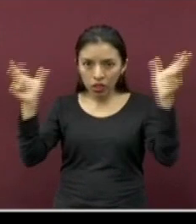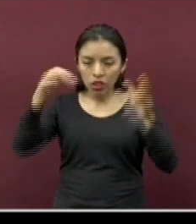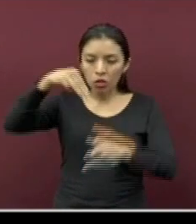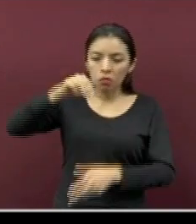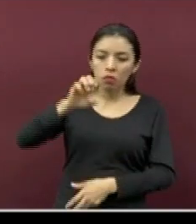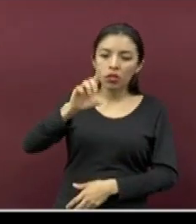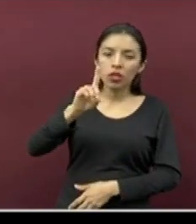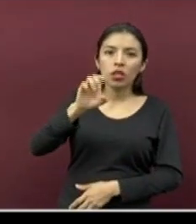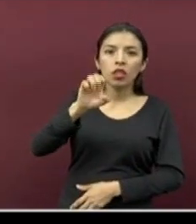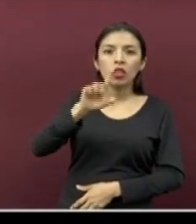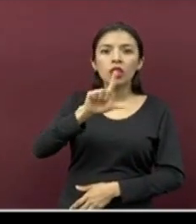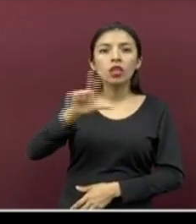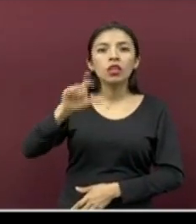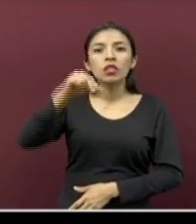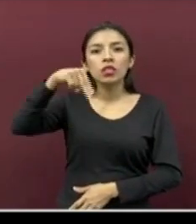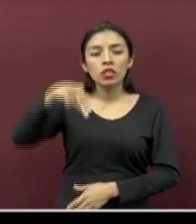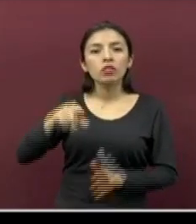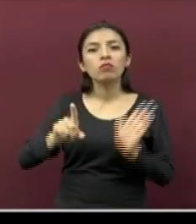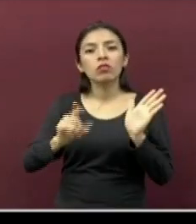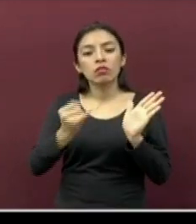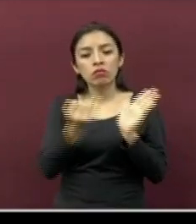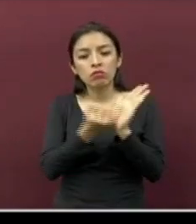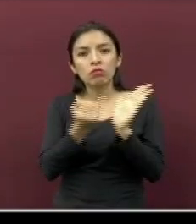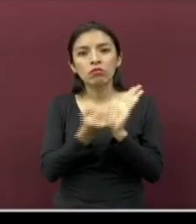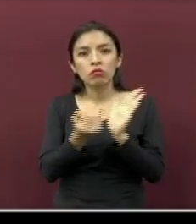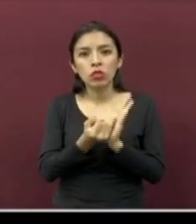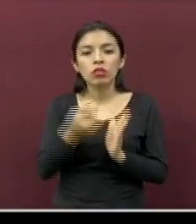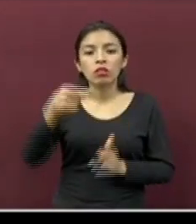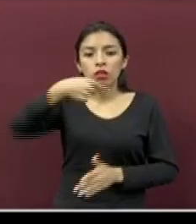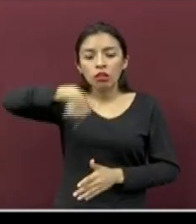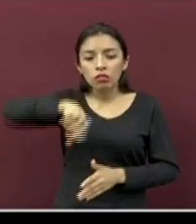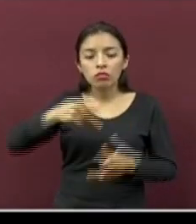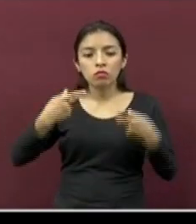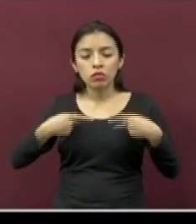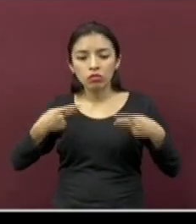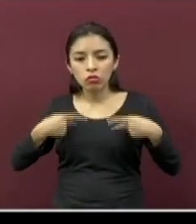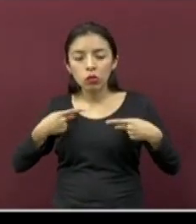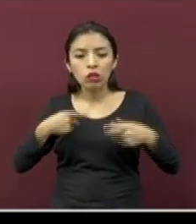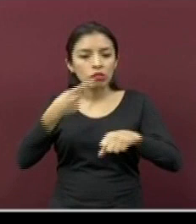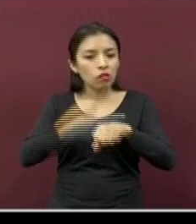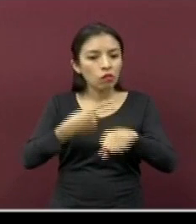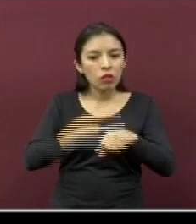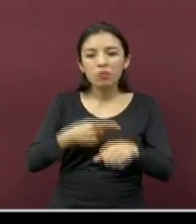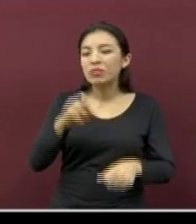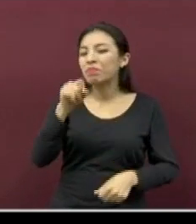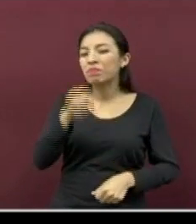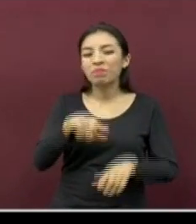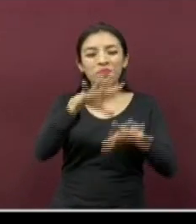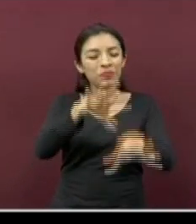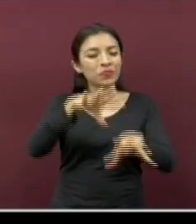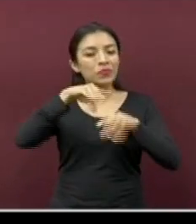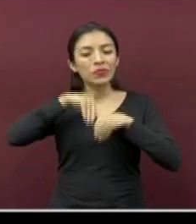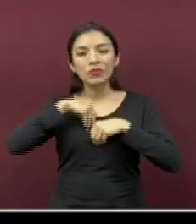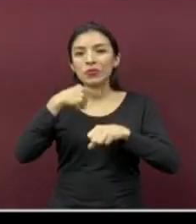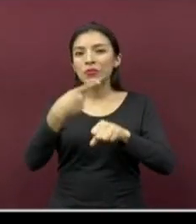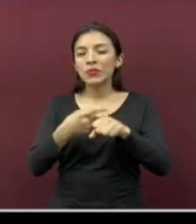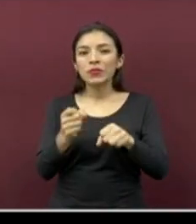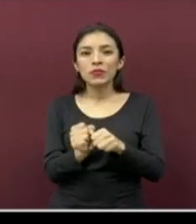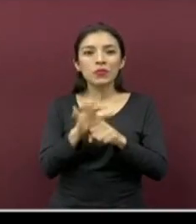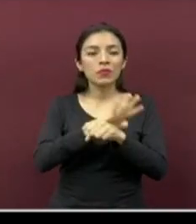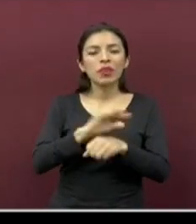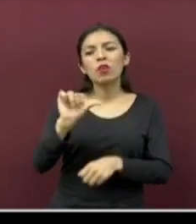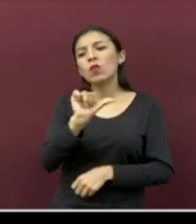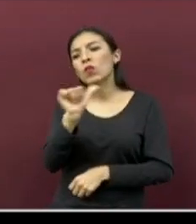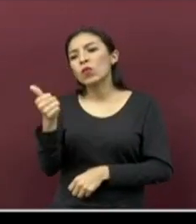Medellín e Iztazoquitlán, en donde habitan pacientes que recién enfermaron de la COVID-19. De igual manera,